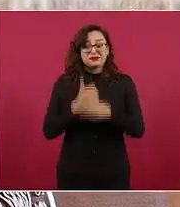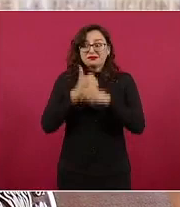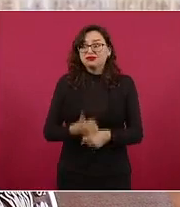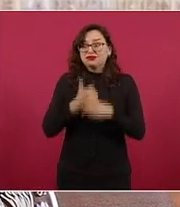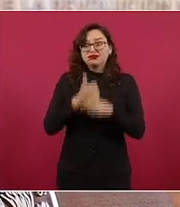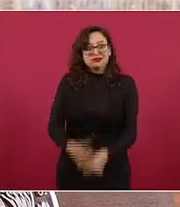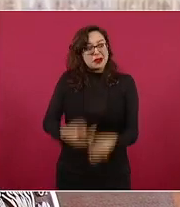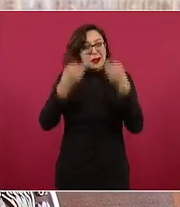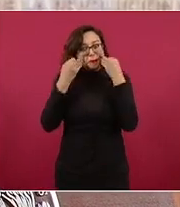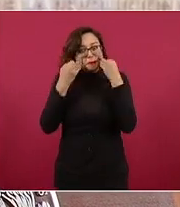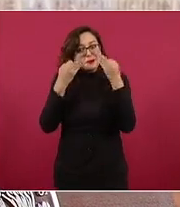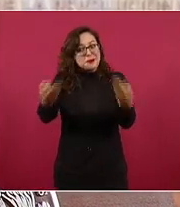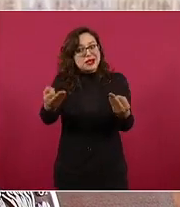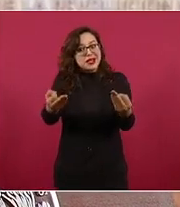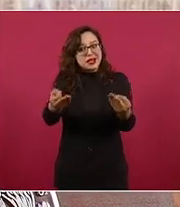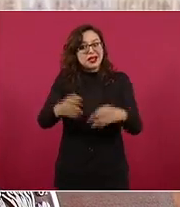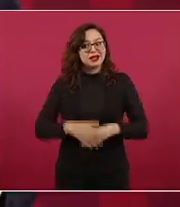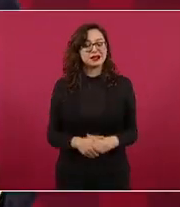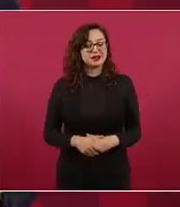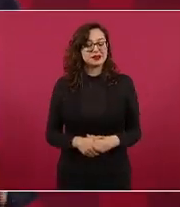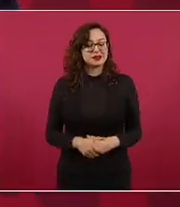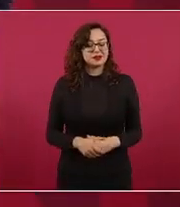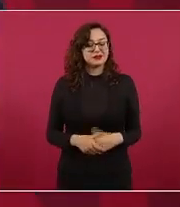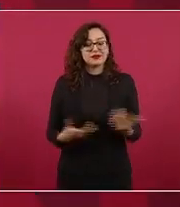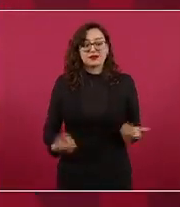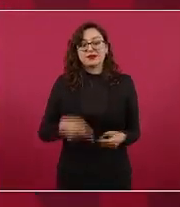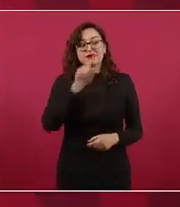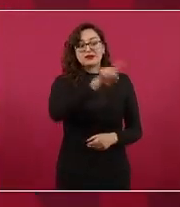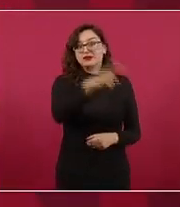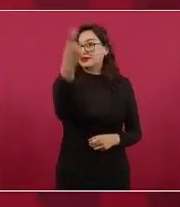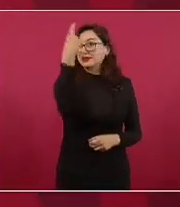padeciendo esa es una visión